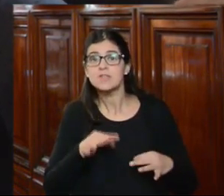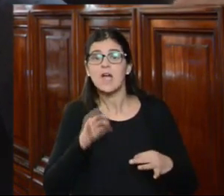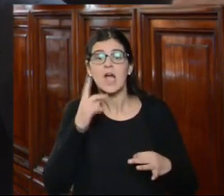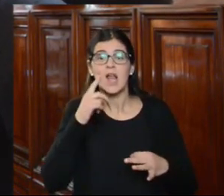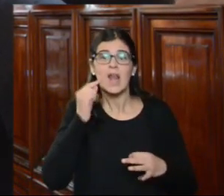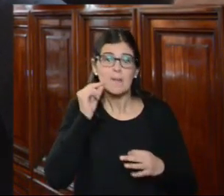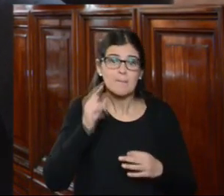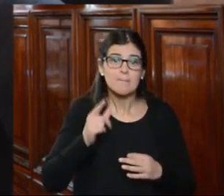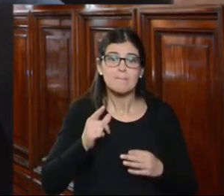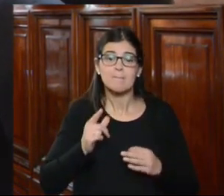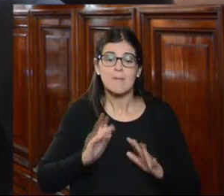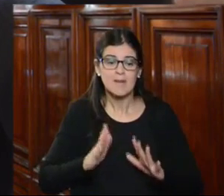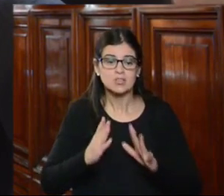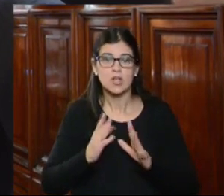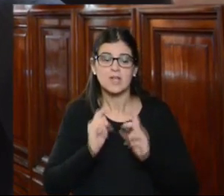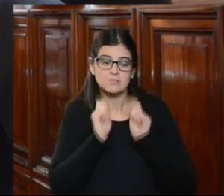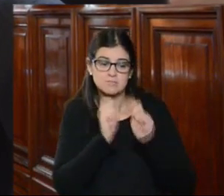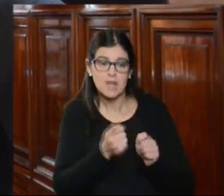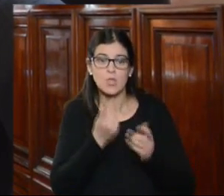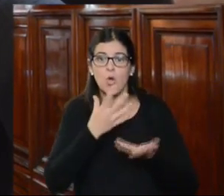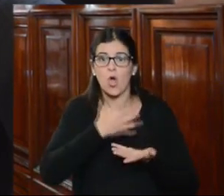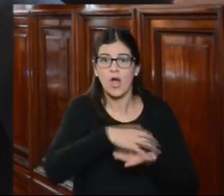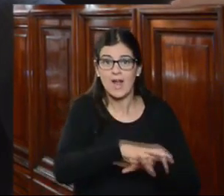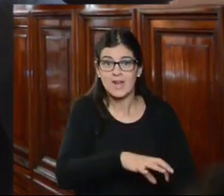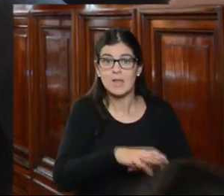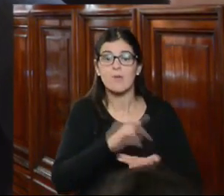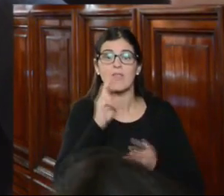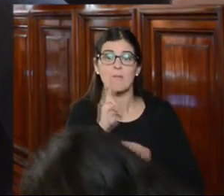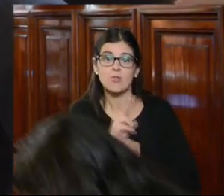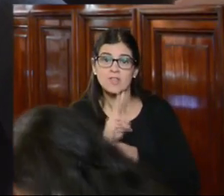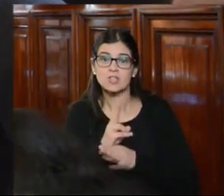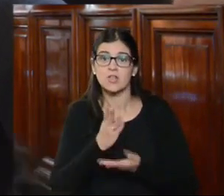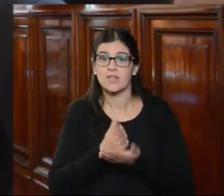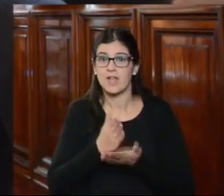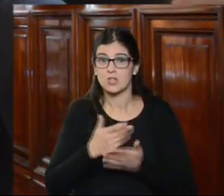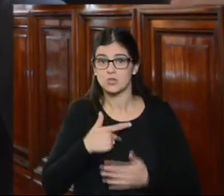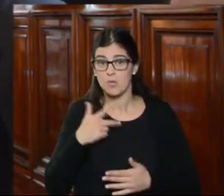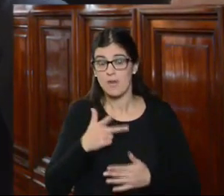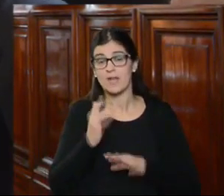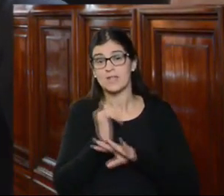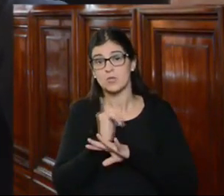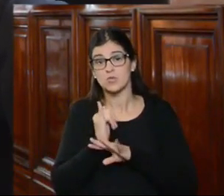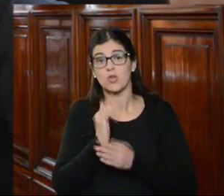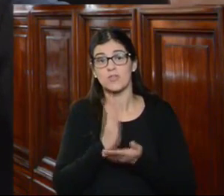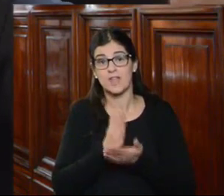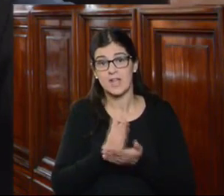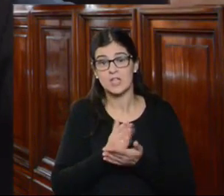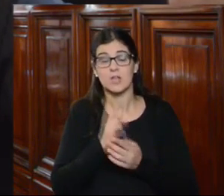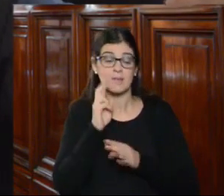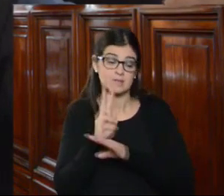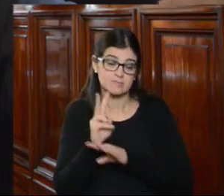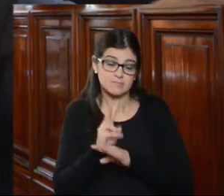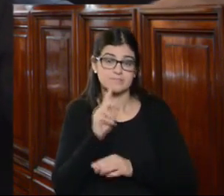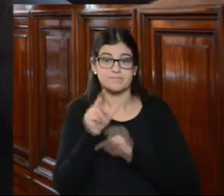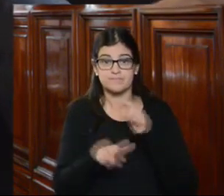competencias asignadas a un organismo de protección de derechos humanos como la institución de derechos humanos y defensoría del